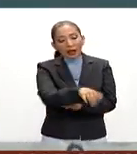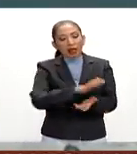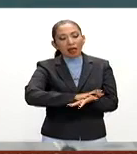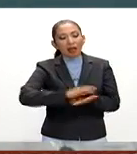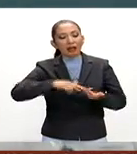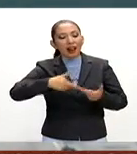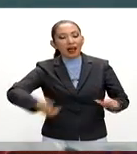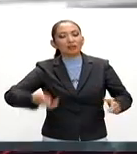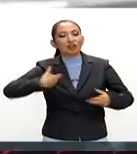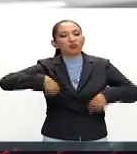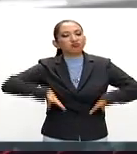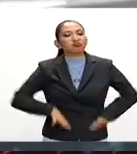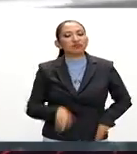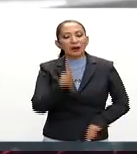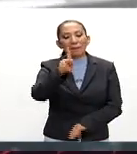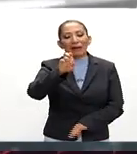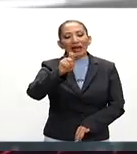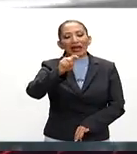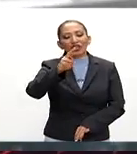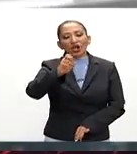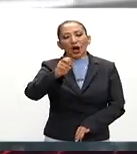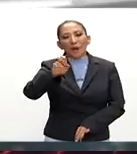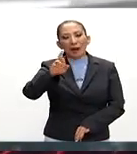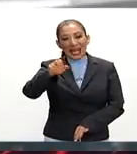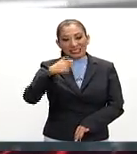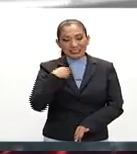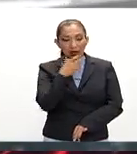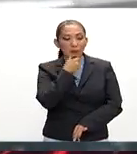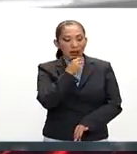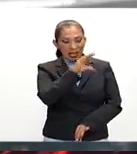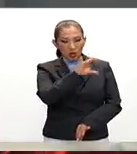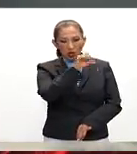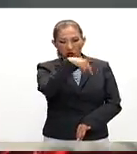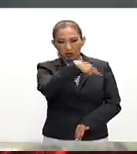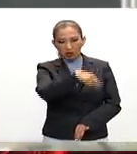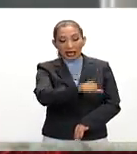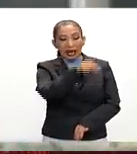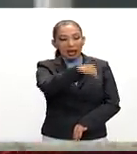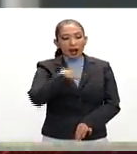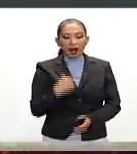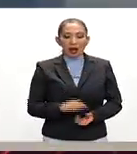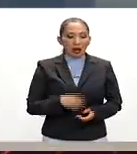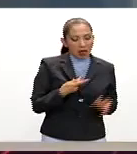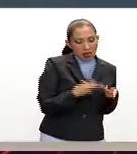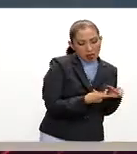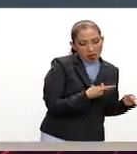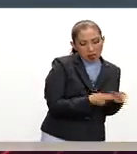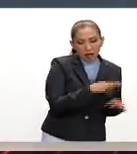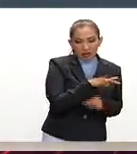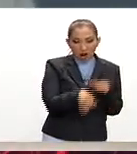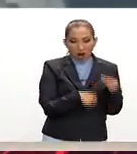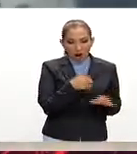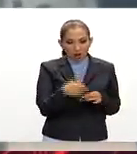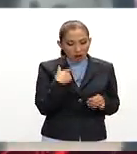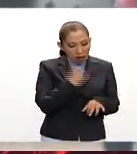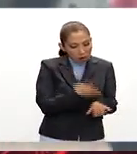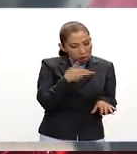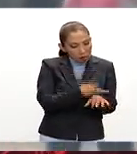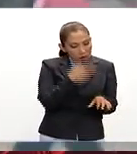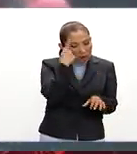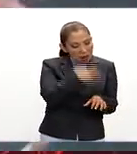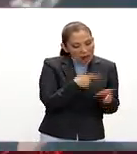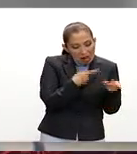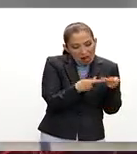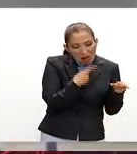vinculado a la corrupción en Petrobras. Le recuerdo que Cuña, como le decía, fue el artífice de todo el proceso que llevó